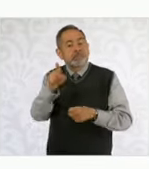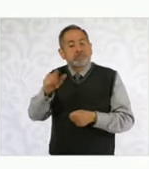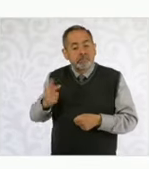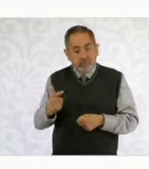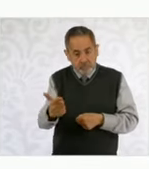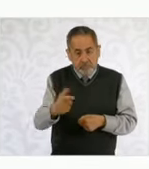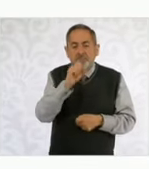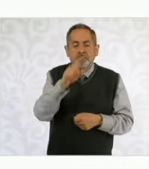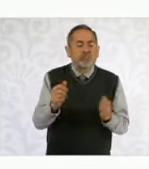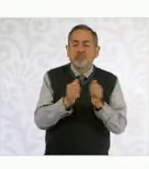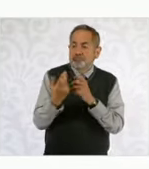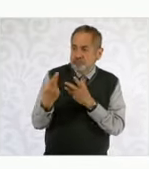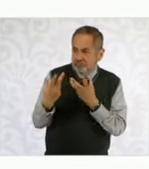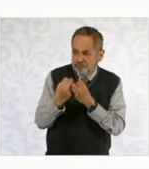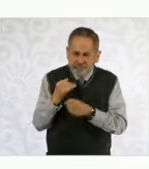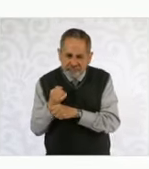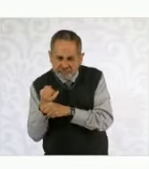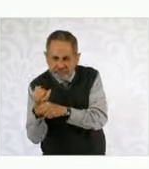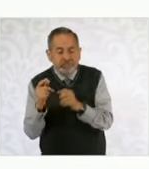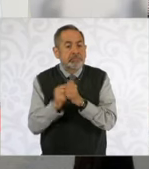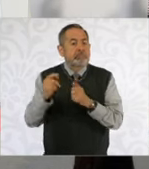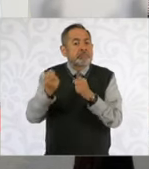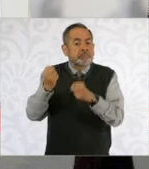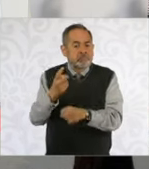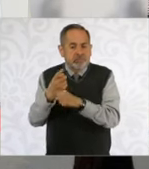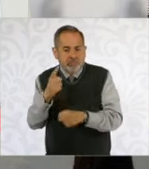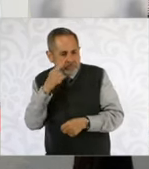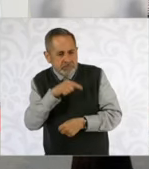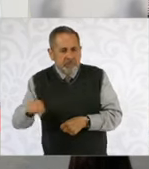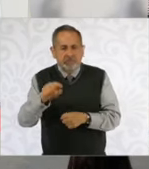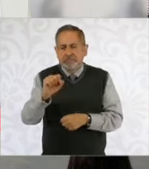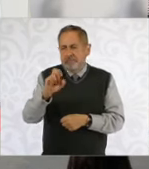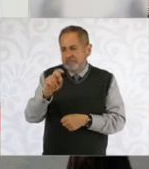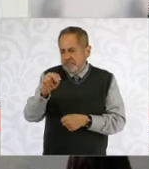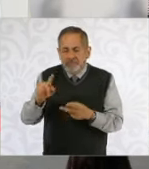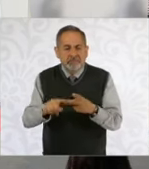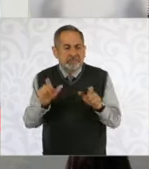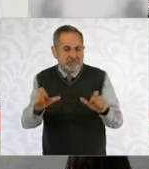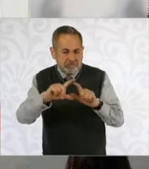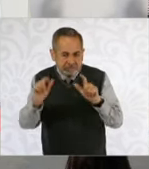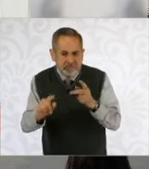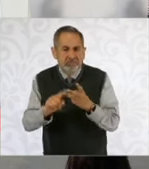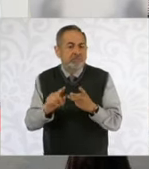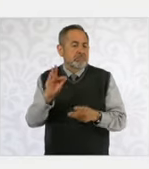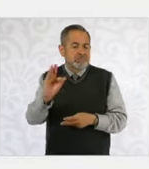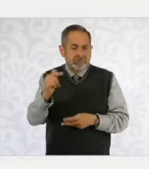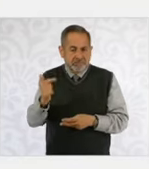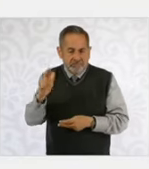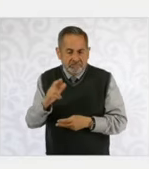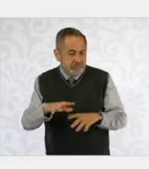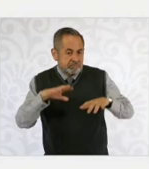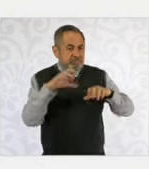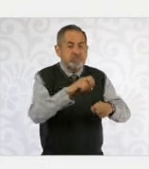en una operación coordinada con personal de inteligencia de la Secretaría de Seguridad, Defensa Nacional, Guardia Nacional y Fiscalía General de la República,